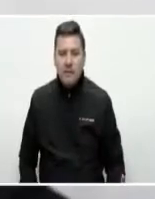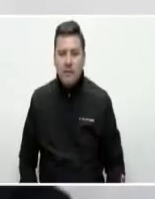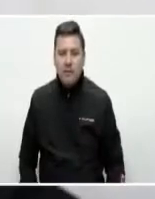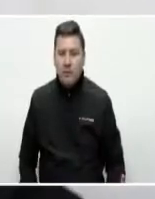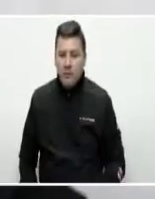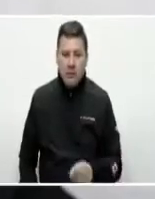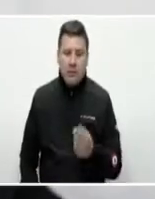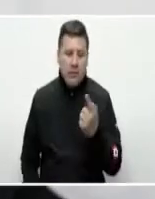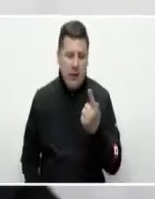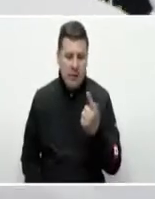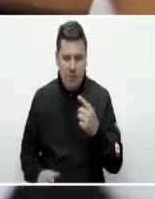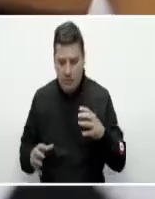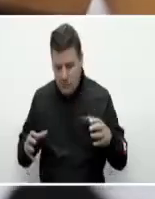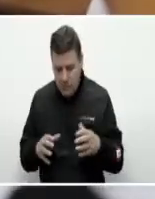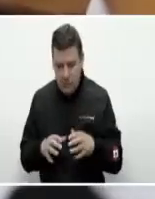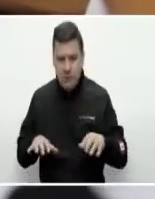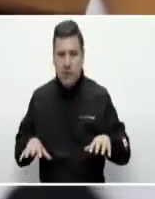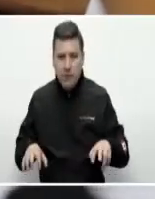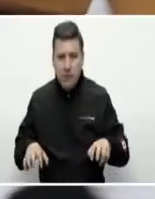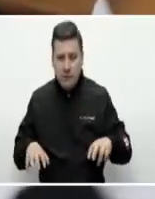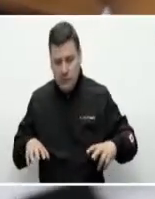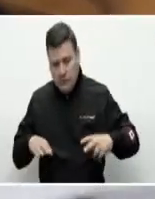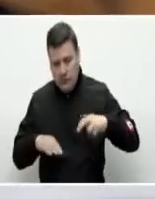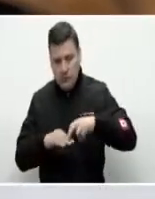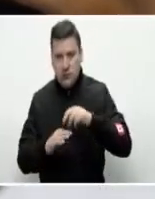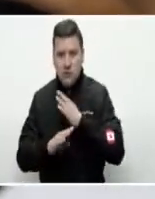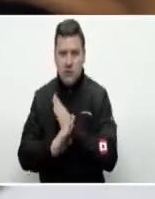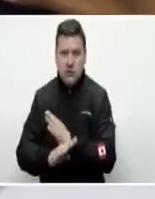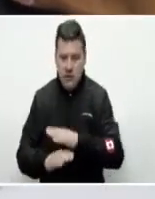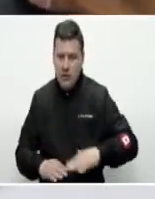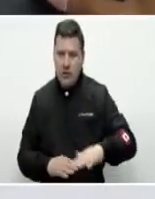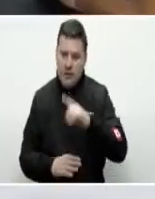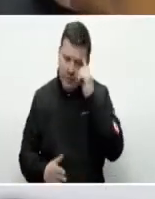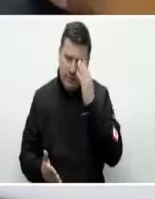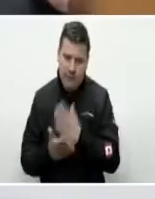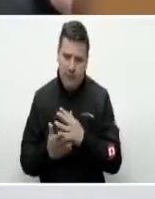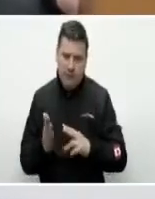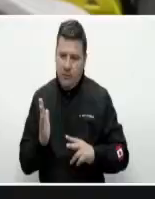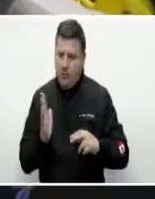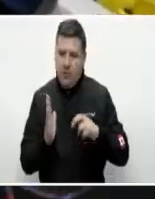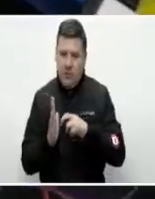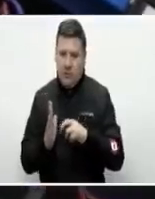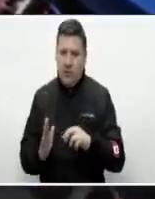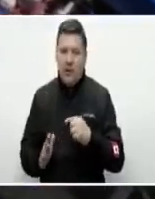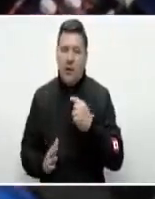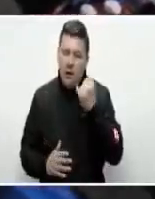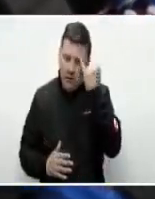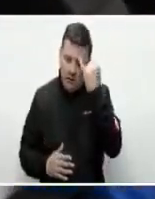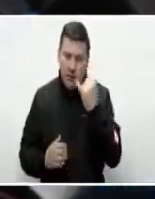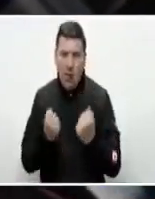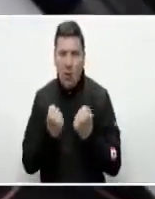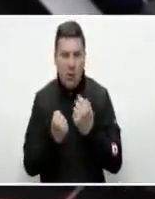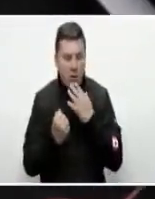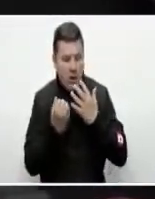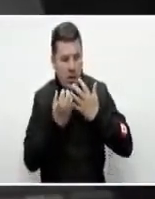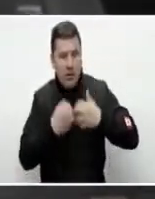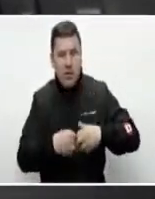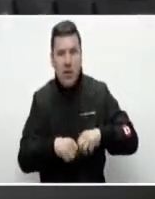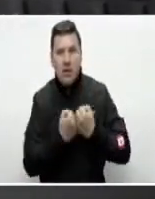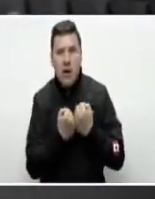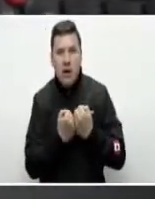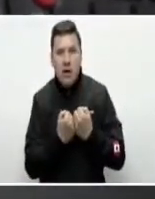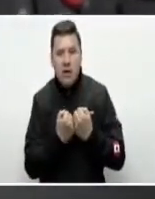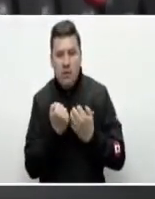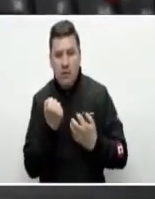contar con baterías, un freno magnético por seguridad para que no se vaya a descargar. Si en algún momento un motor falla, el